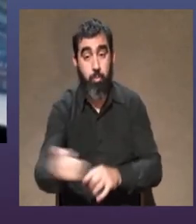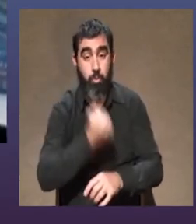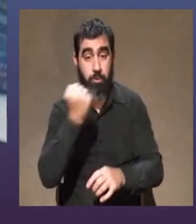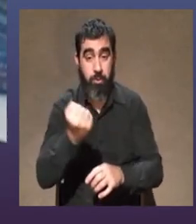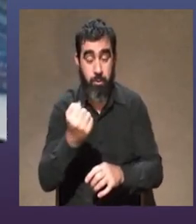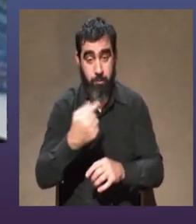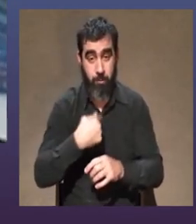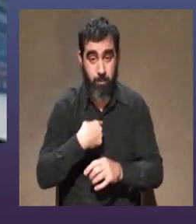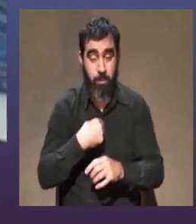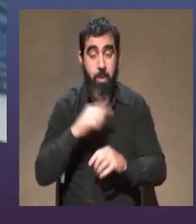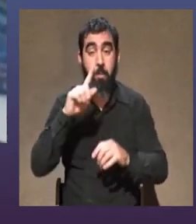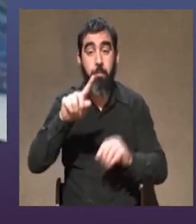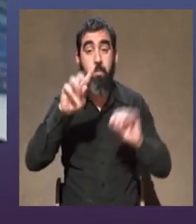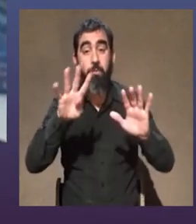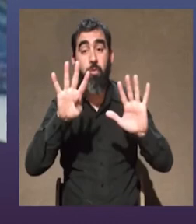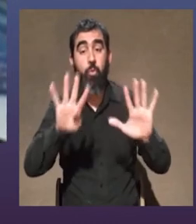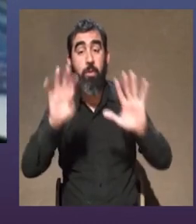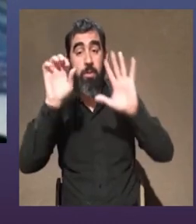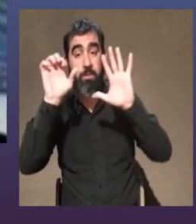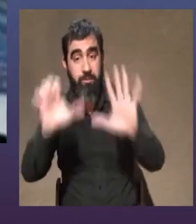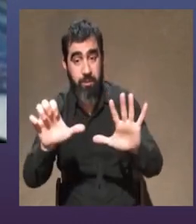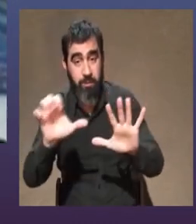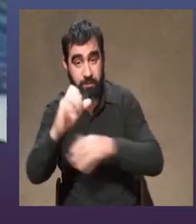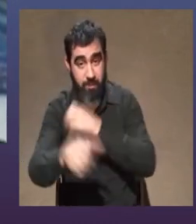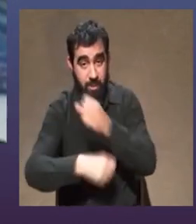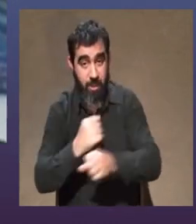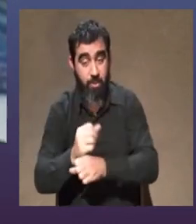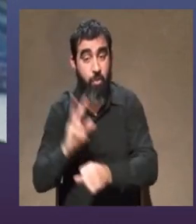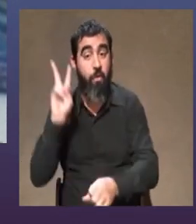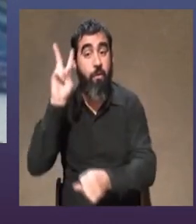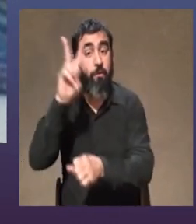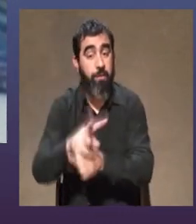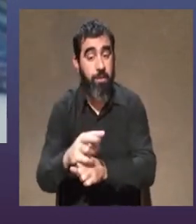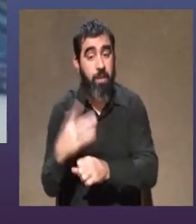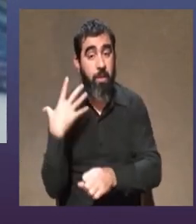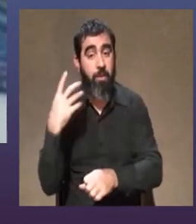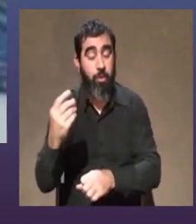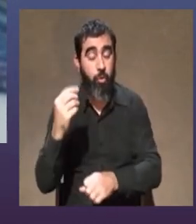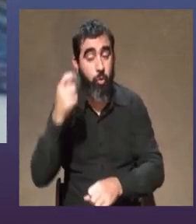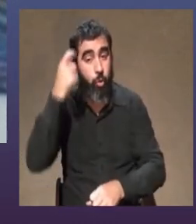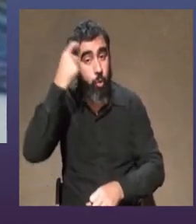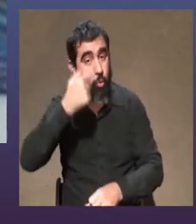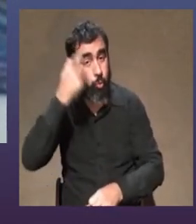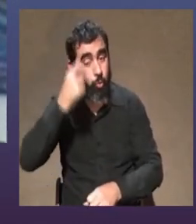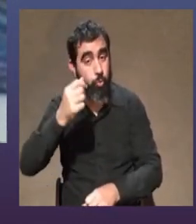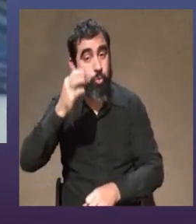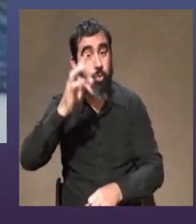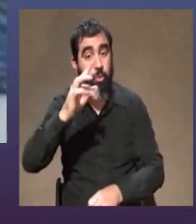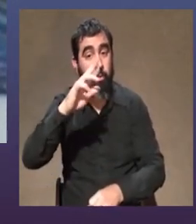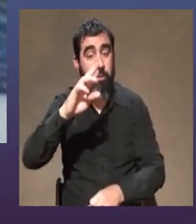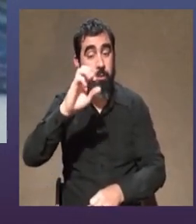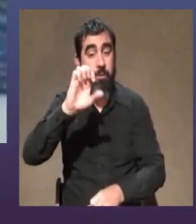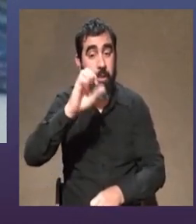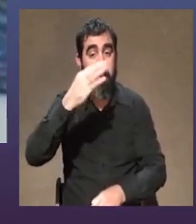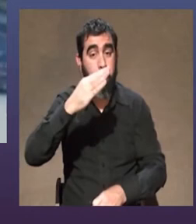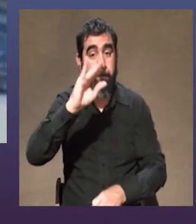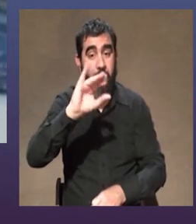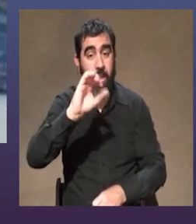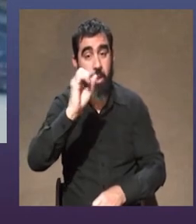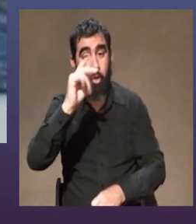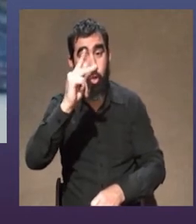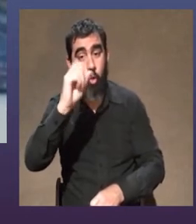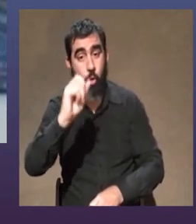fue para mí en 1996 la visita del director ruso Valentín Tepliakov, este hombre fue